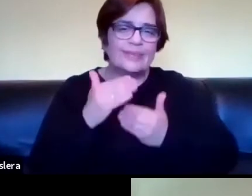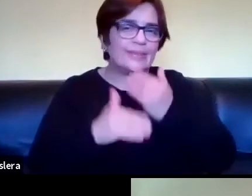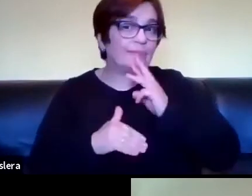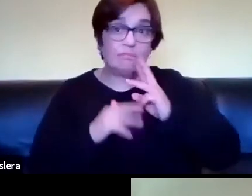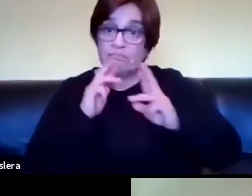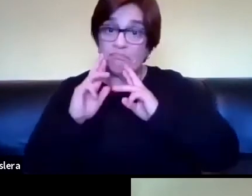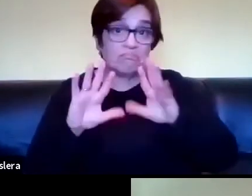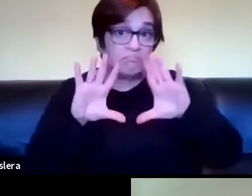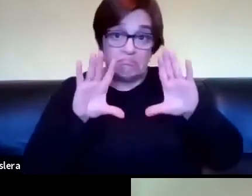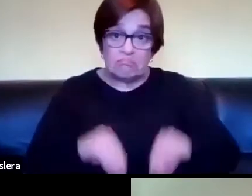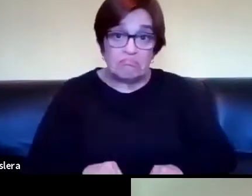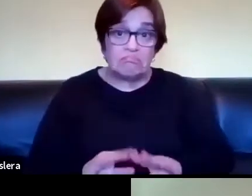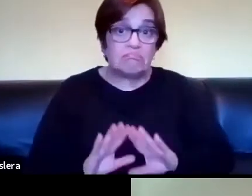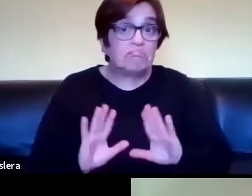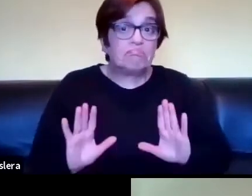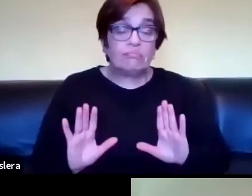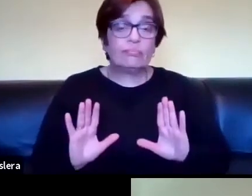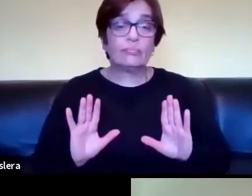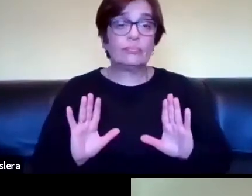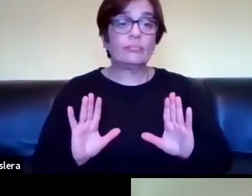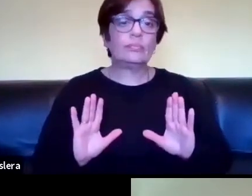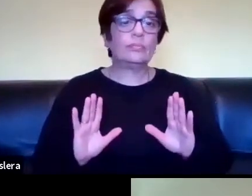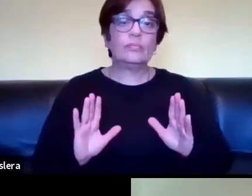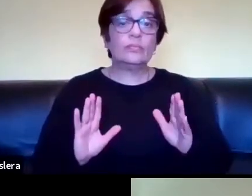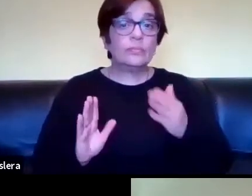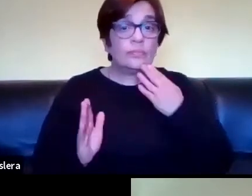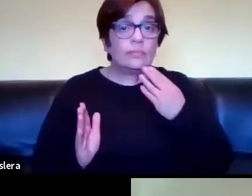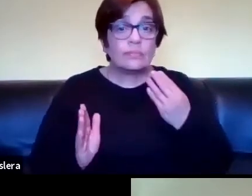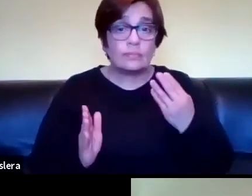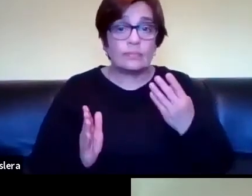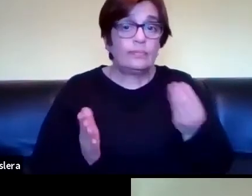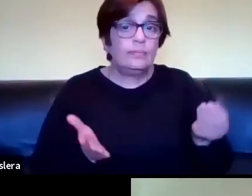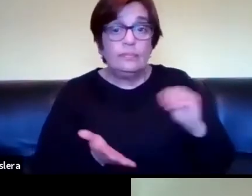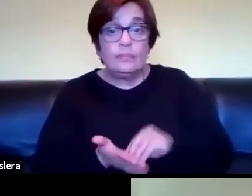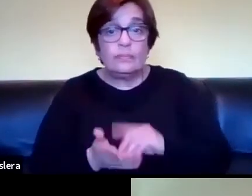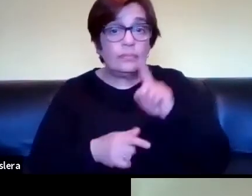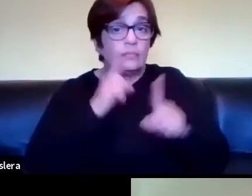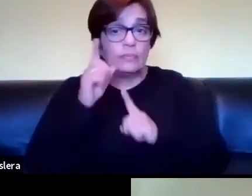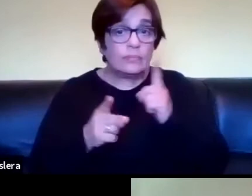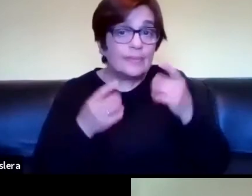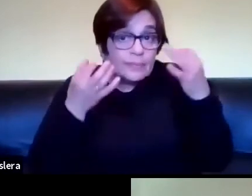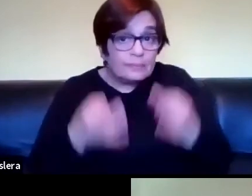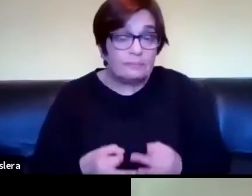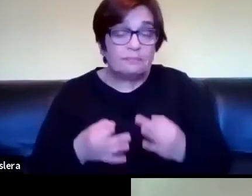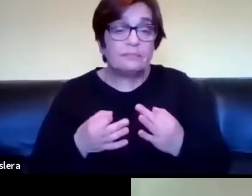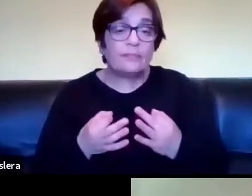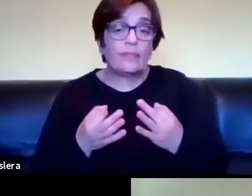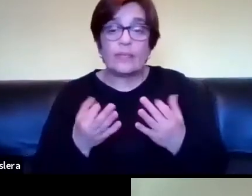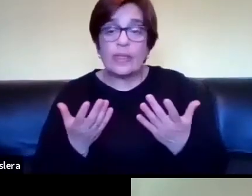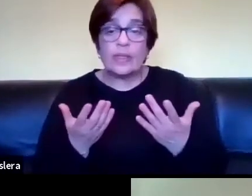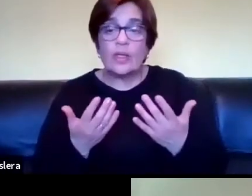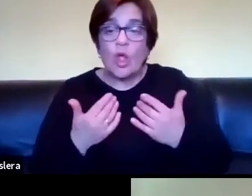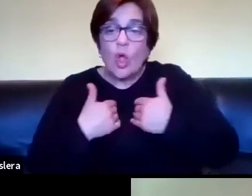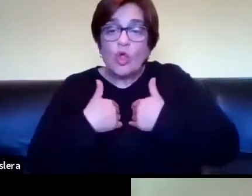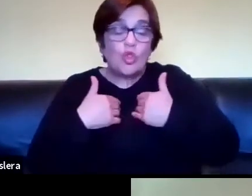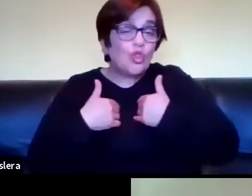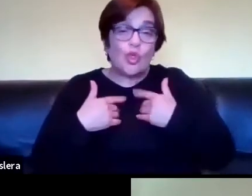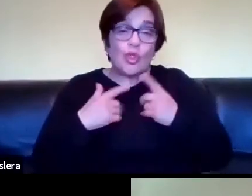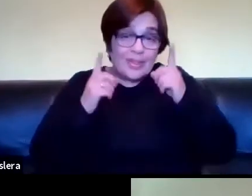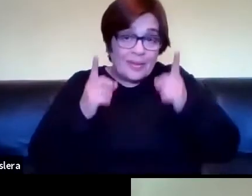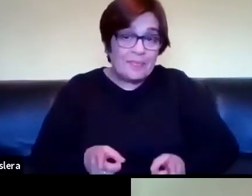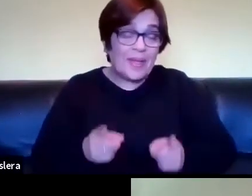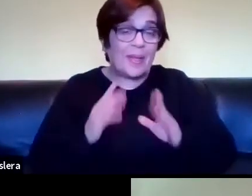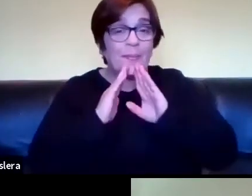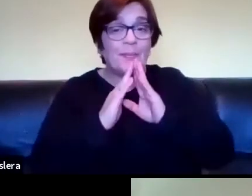todas no sé si hay alguna más en particular que yo por lo pronto también de las